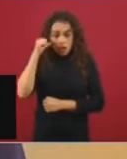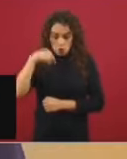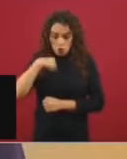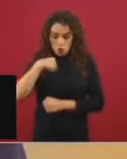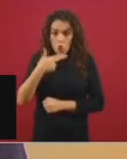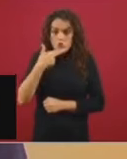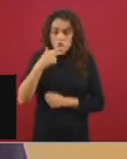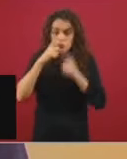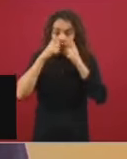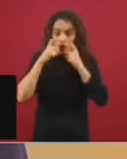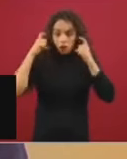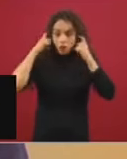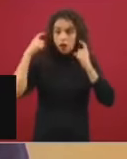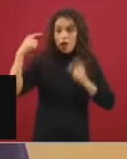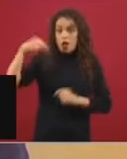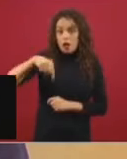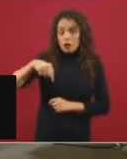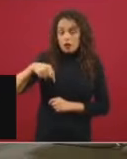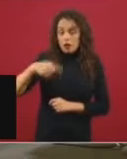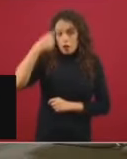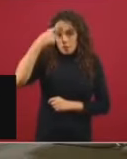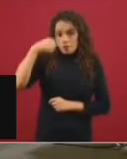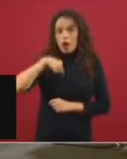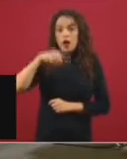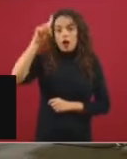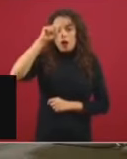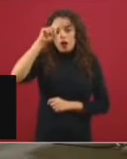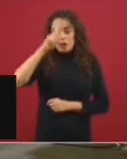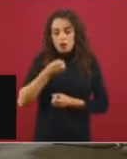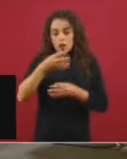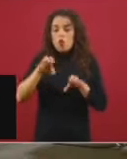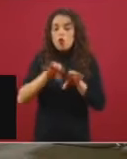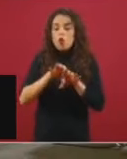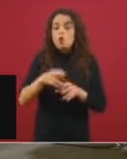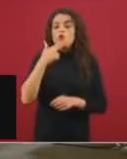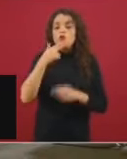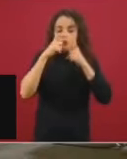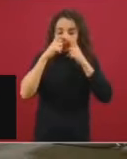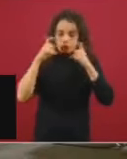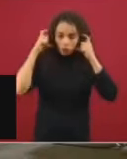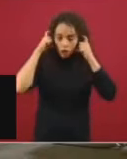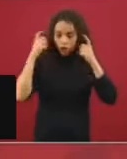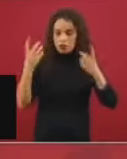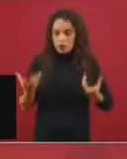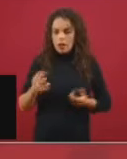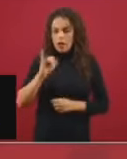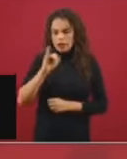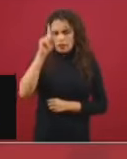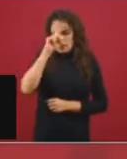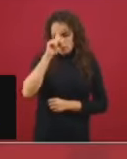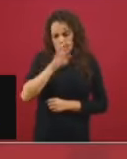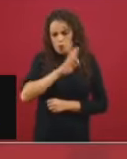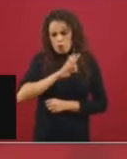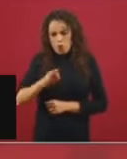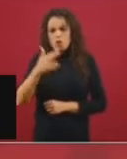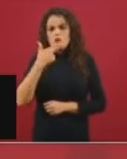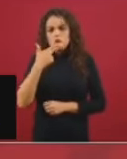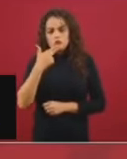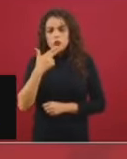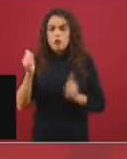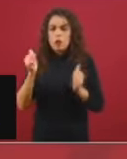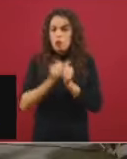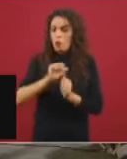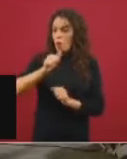para ilustrarlo y recomendamos el uso de cubrebocas, puede ser un elemento que junto con otras